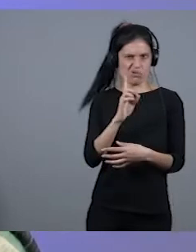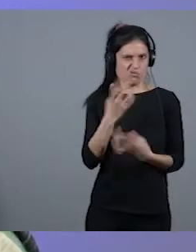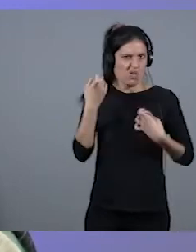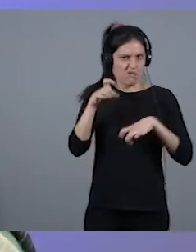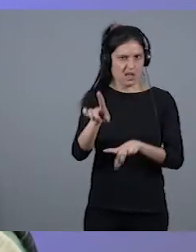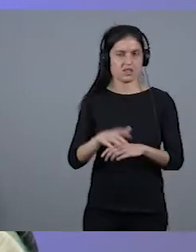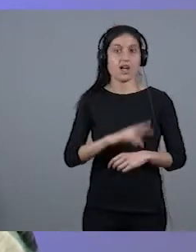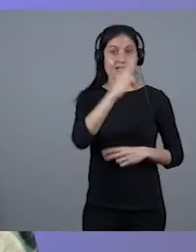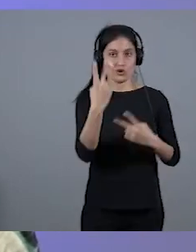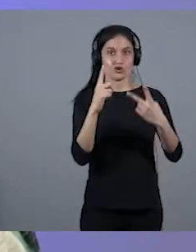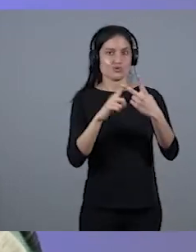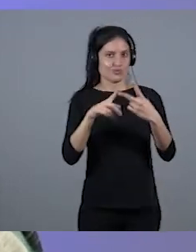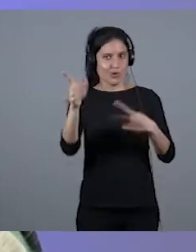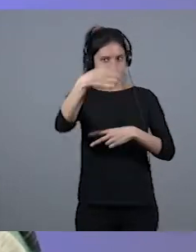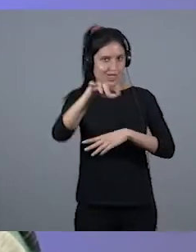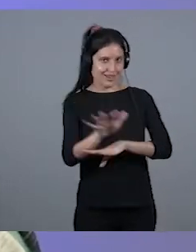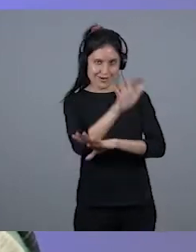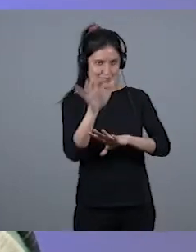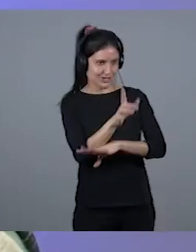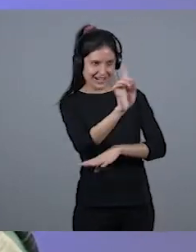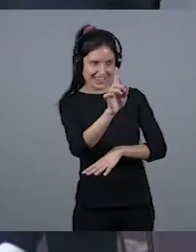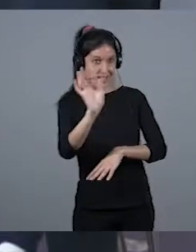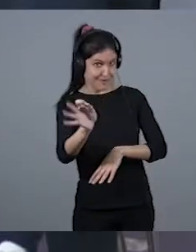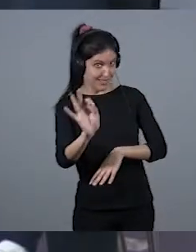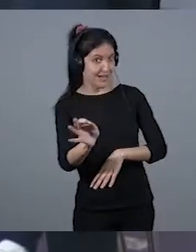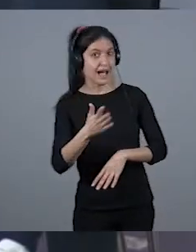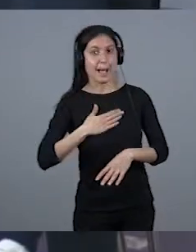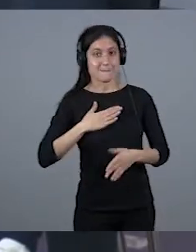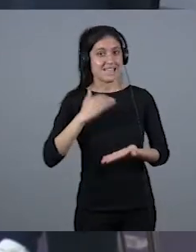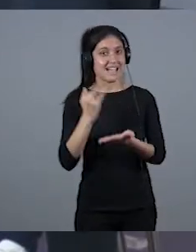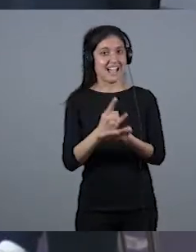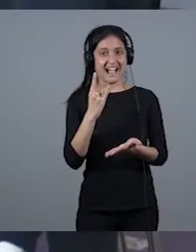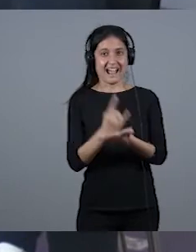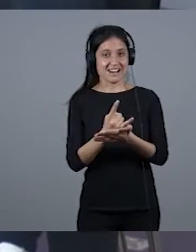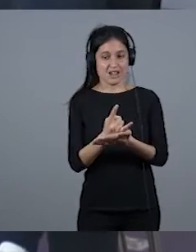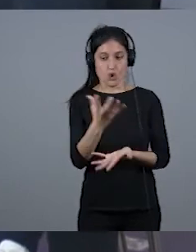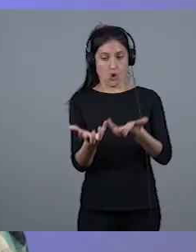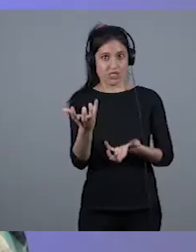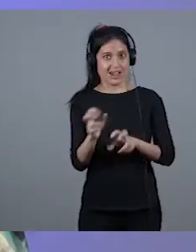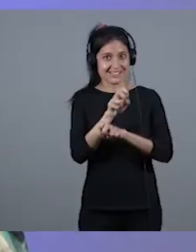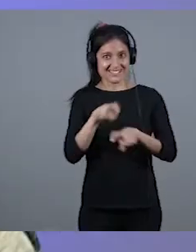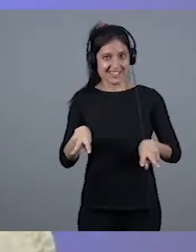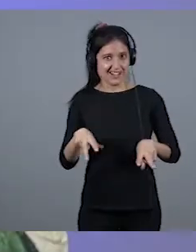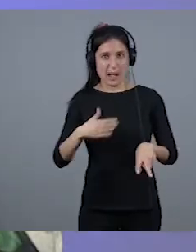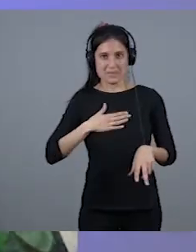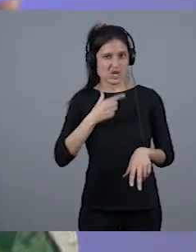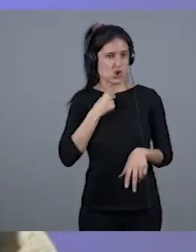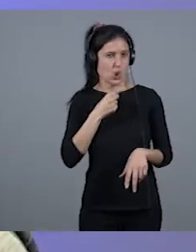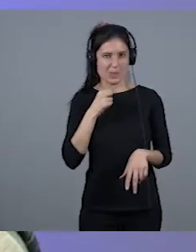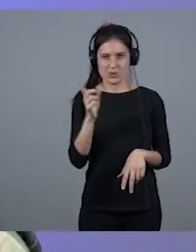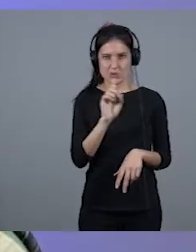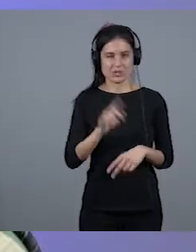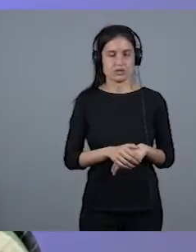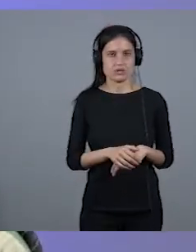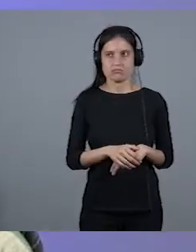se rían porque es verdad, que a no me gusta la carne cruda. Y entonces el hombre aquel dijo que poco más o menos que eso